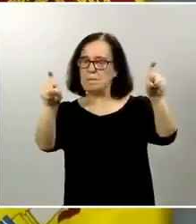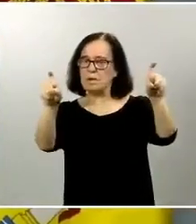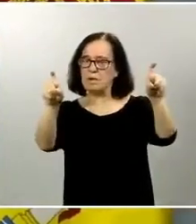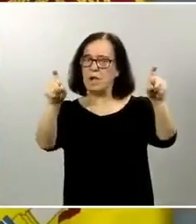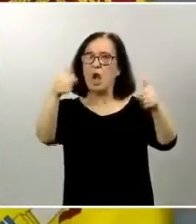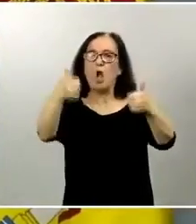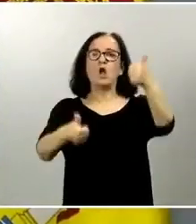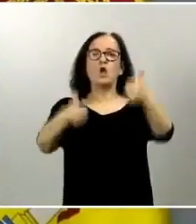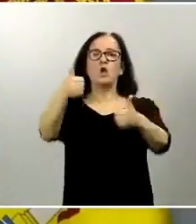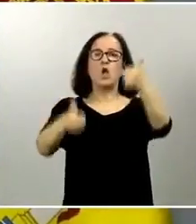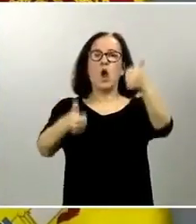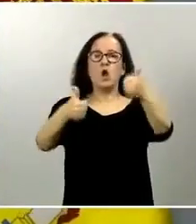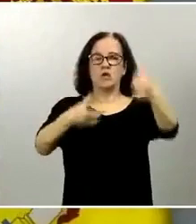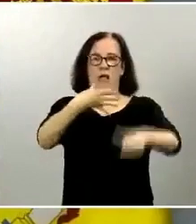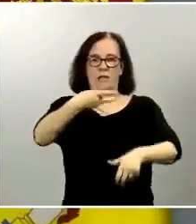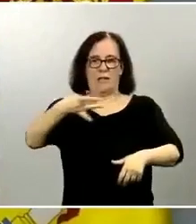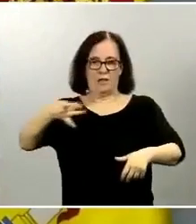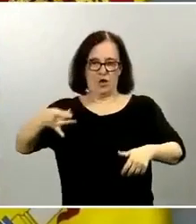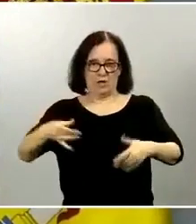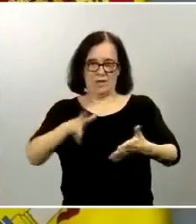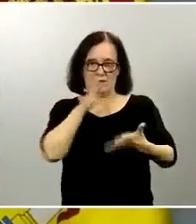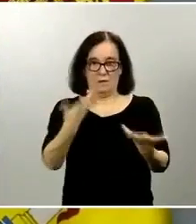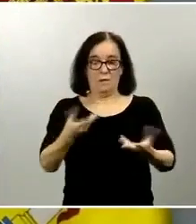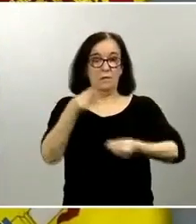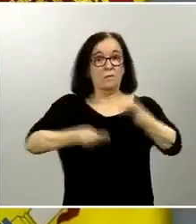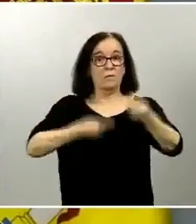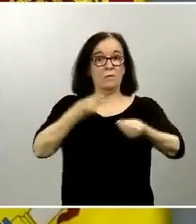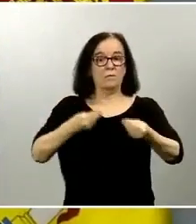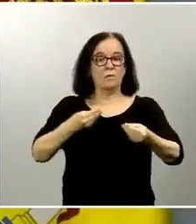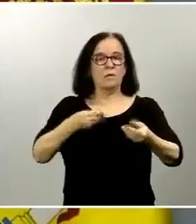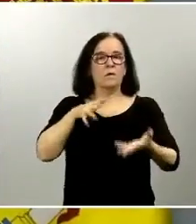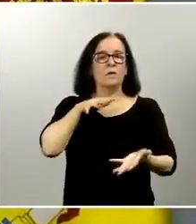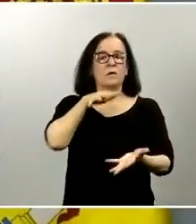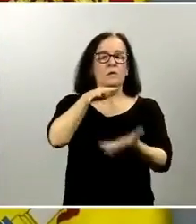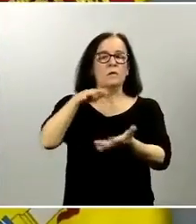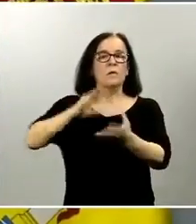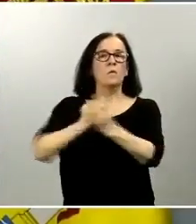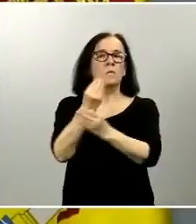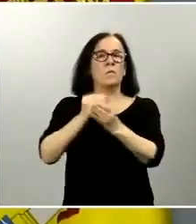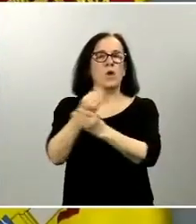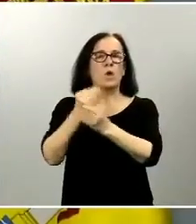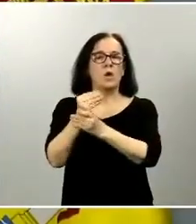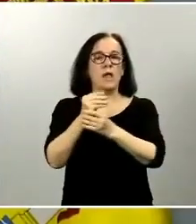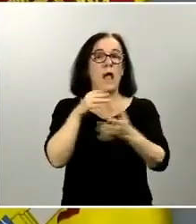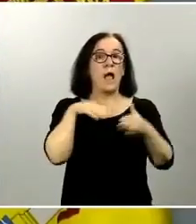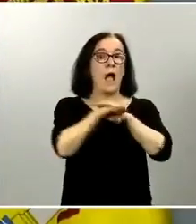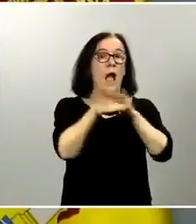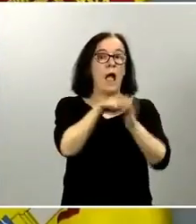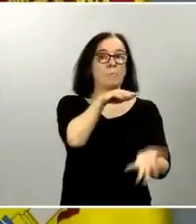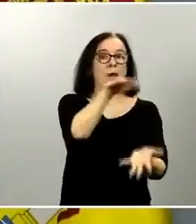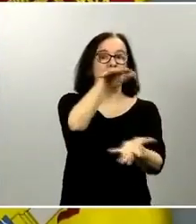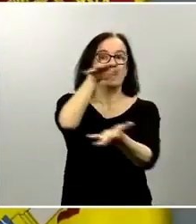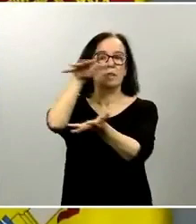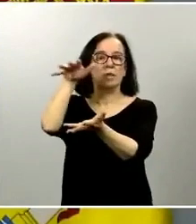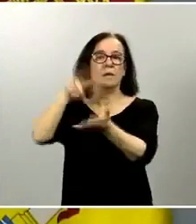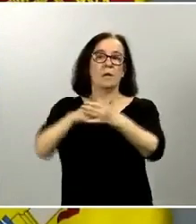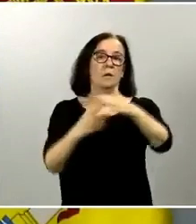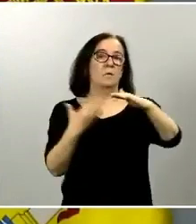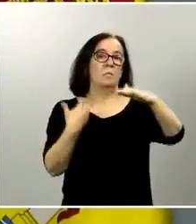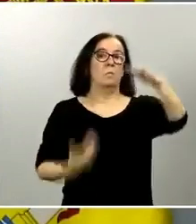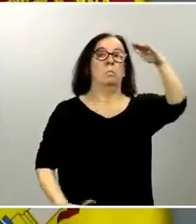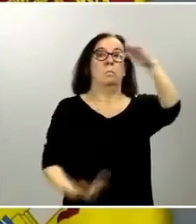de acreedores en principio tenían depositado una serie de productos en sus almacenes que lógicamente estaban estancados no podían